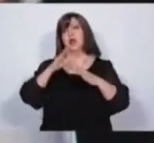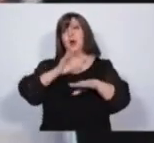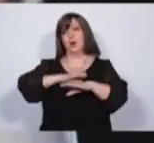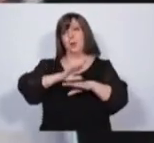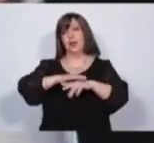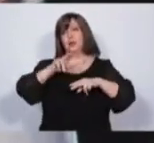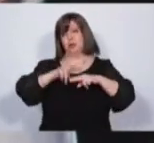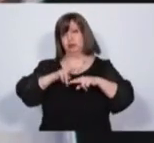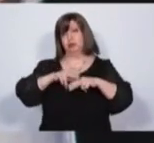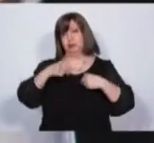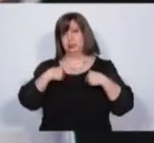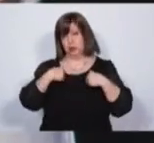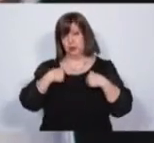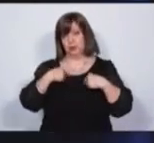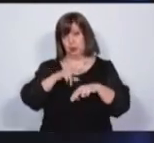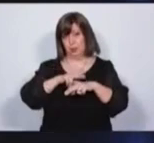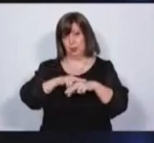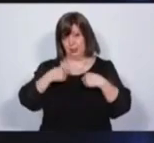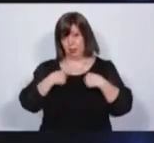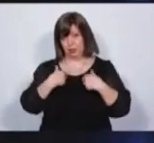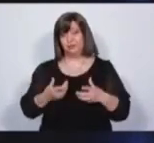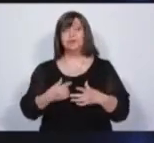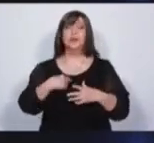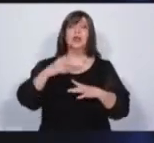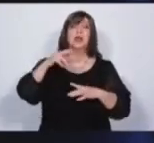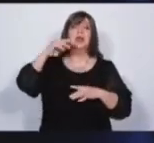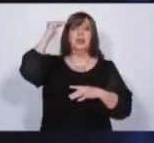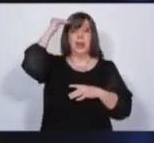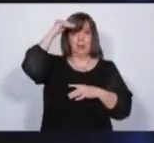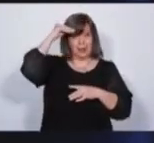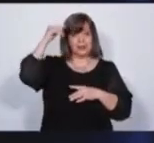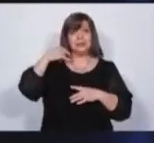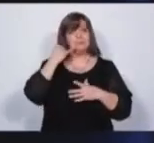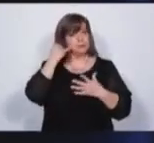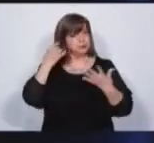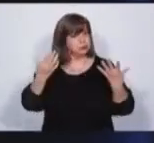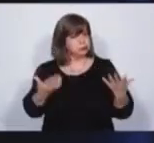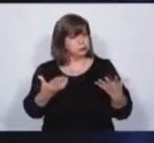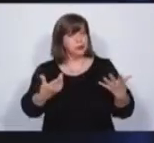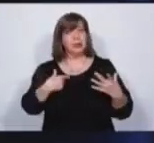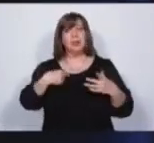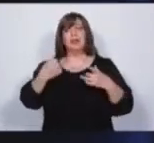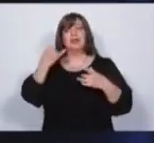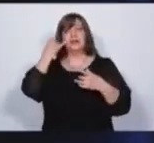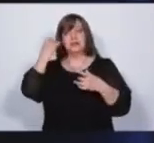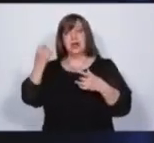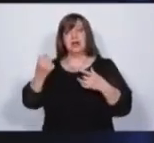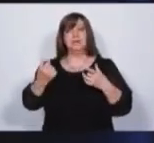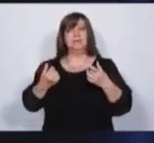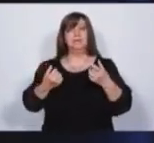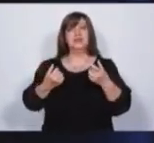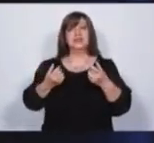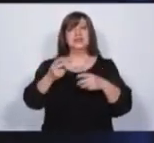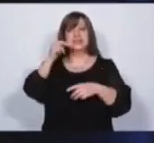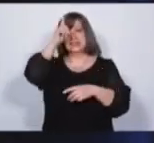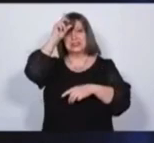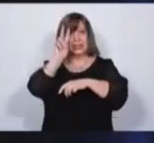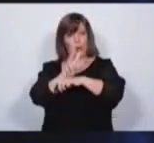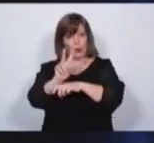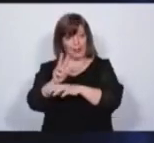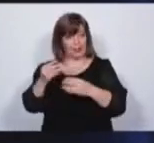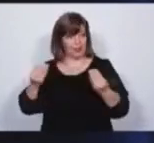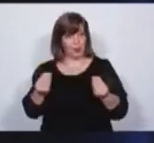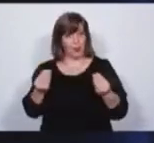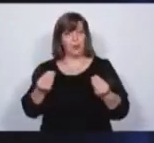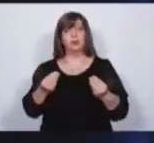Minuto final para el candidato de Marqui. Bueno, en materia de seguridad, conducción profesional y no política. Obviamente con